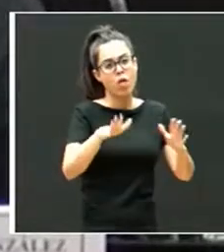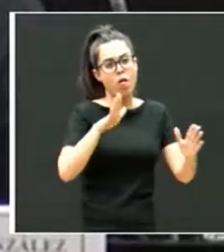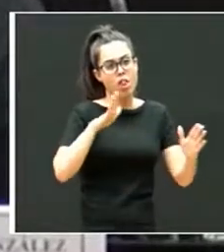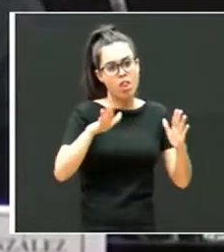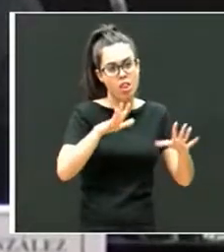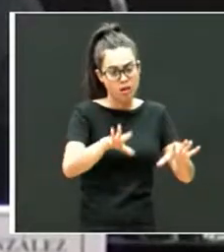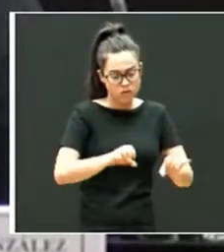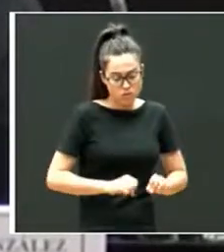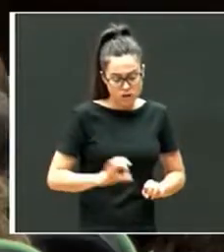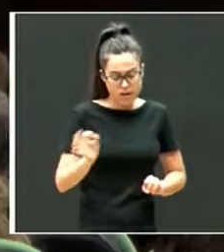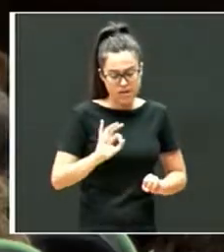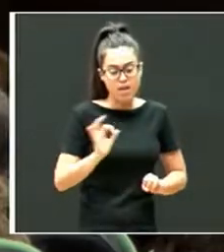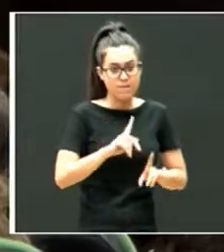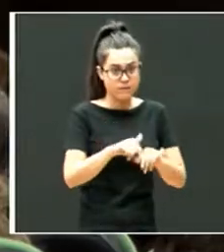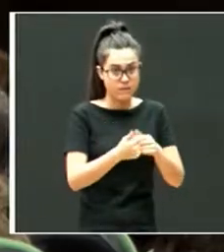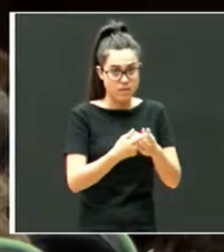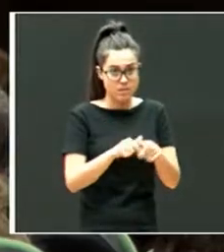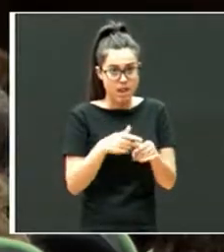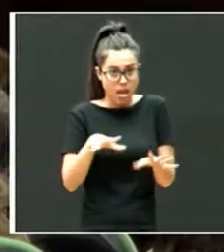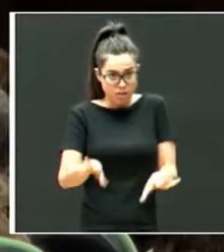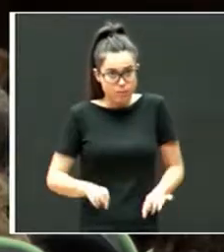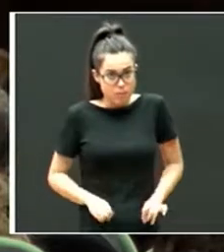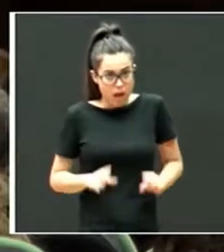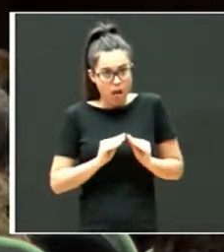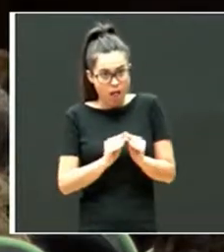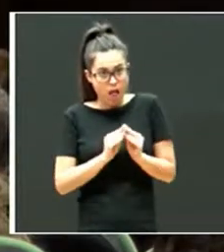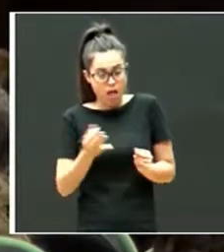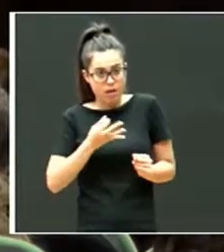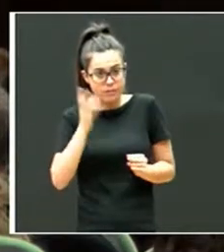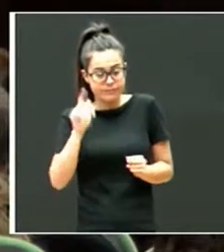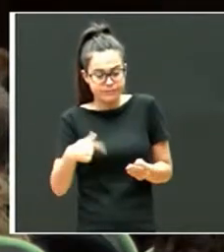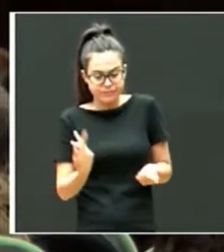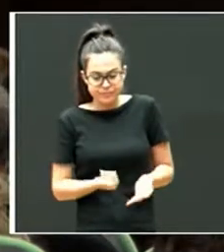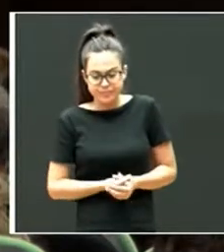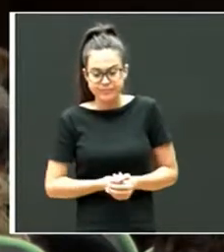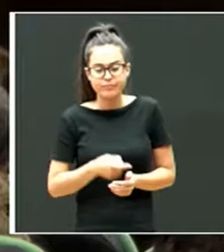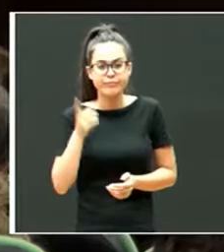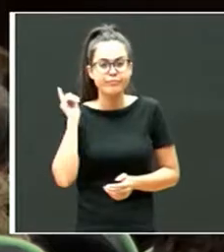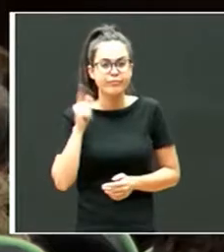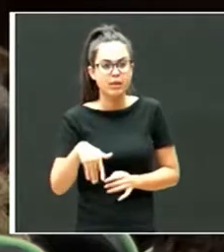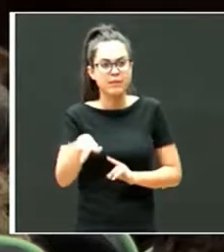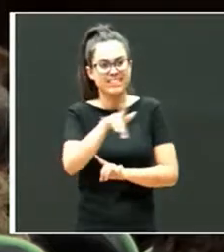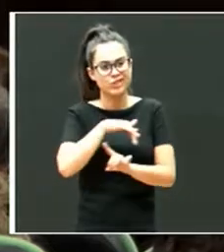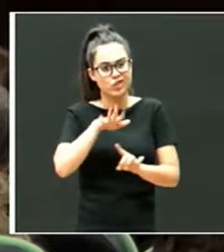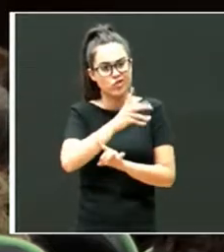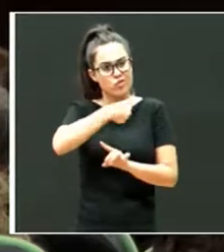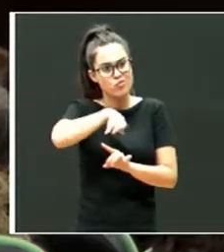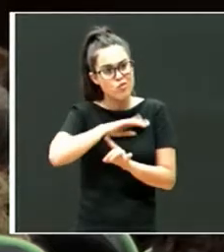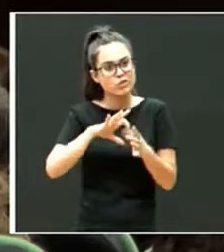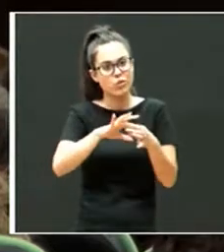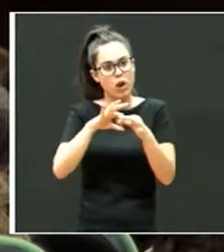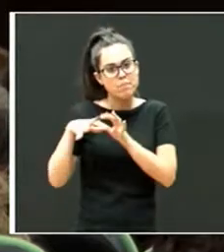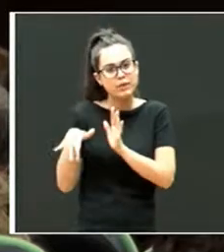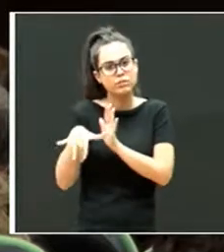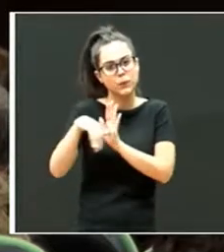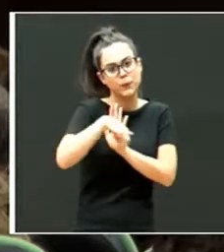lo tiene que hacer la familia acogida o la familia adoptiva. En la medida de lo posible hay que hacerlo en nuestro propio entorno, con los amigos, etc.